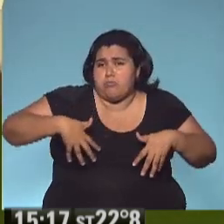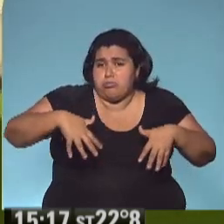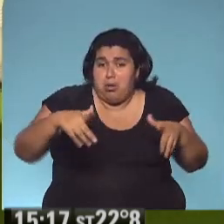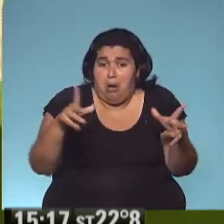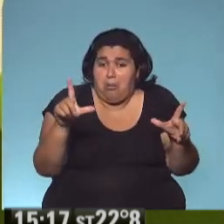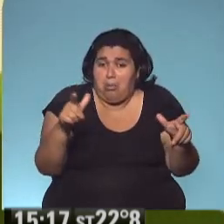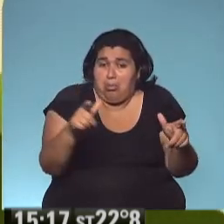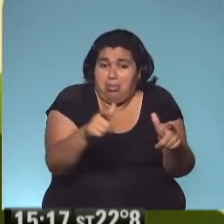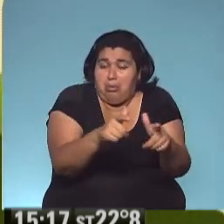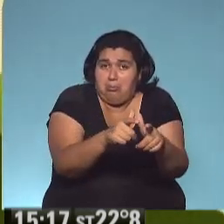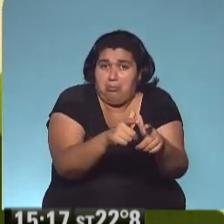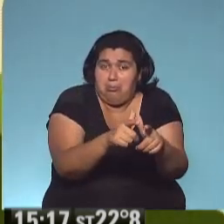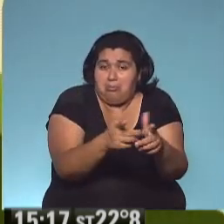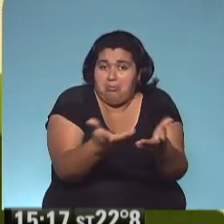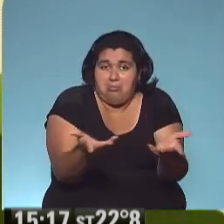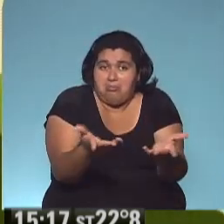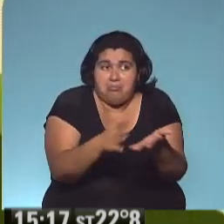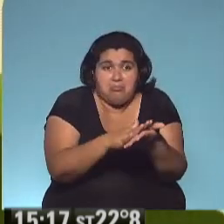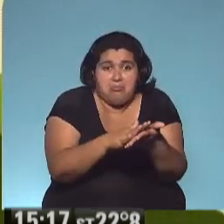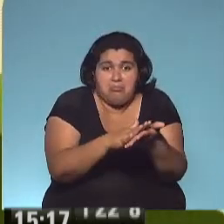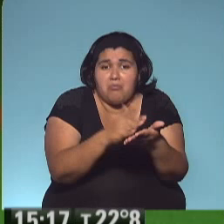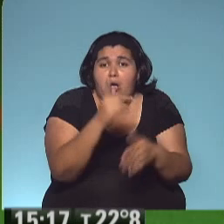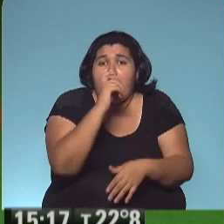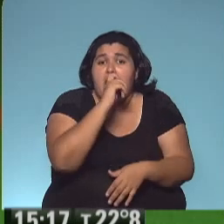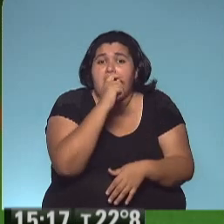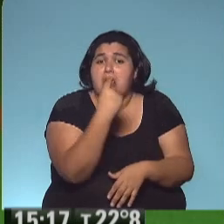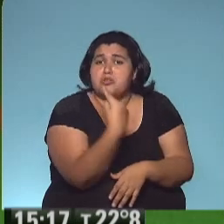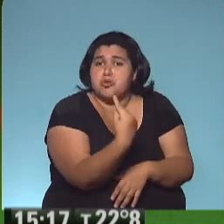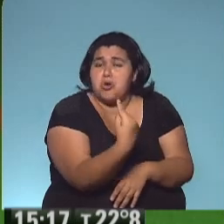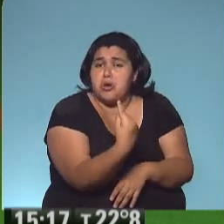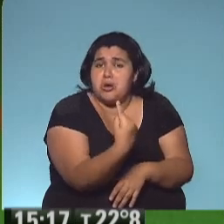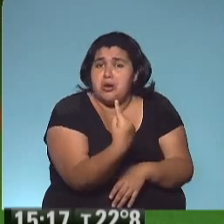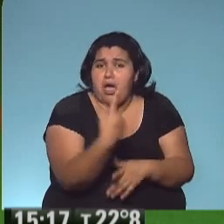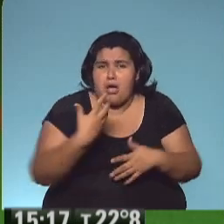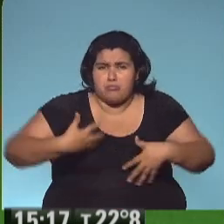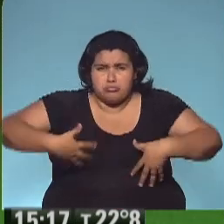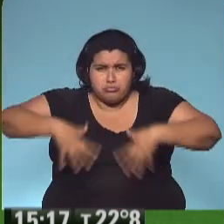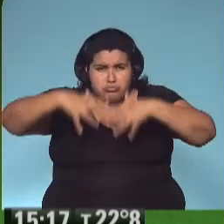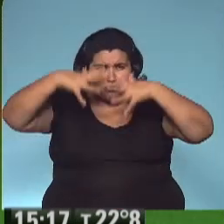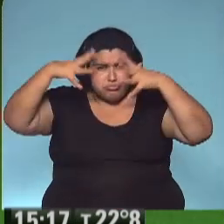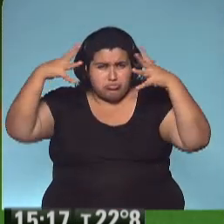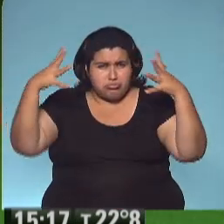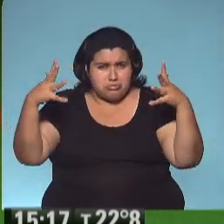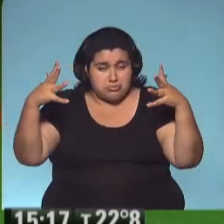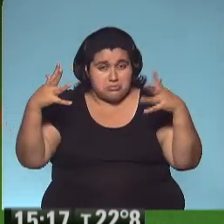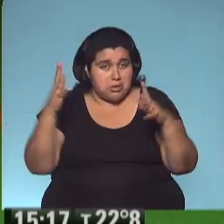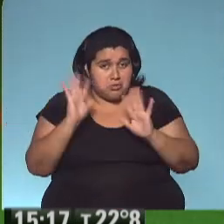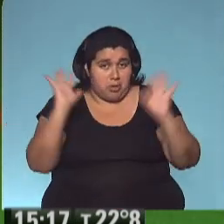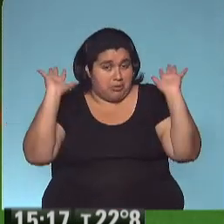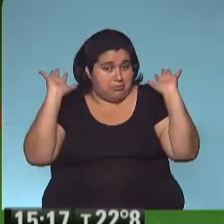pueblo. No hay nada más que una nena y un ogronte. Y nada, pero nada más.